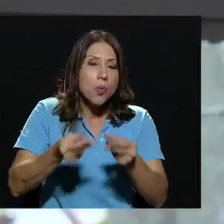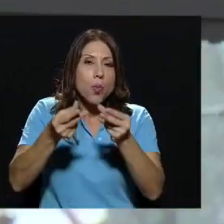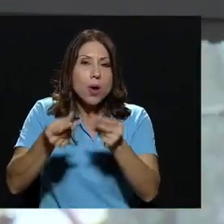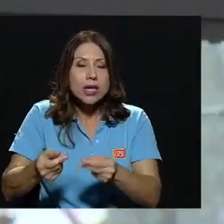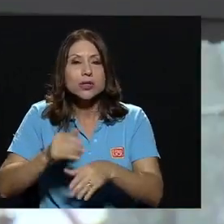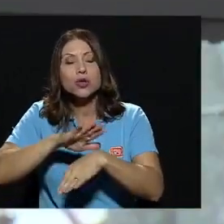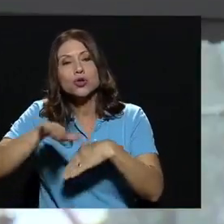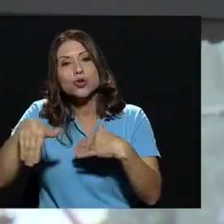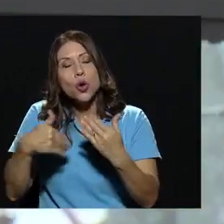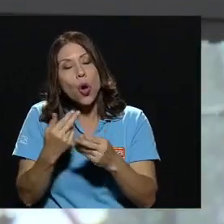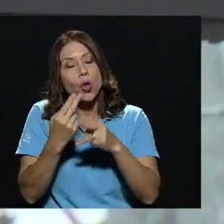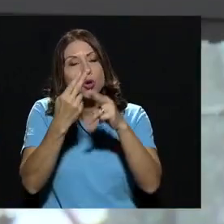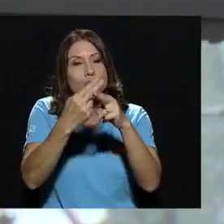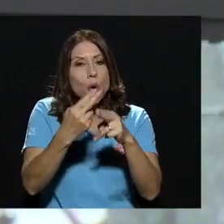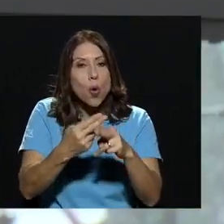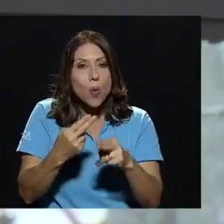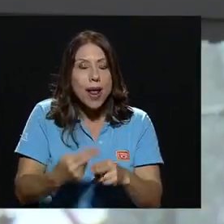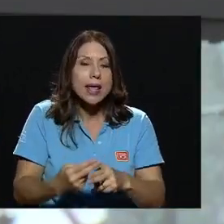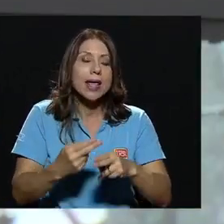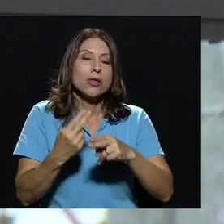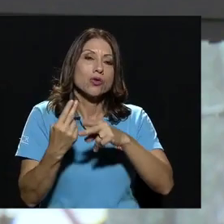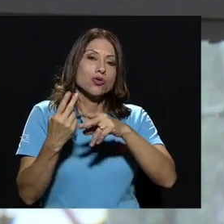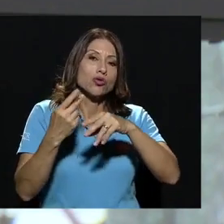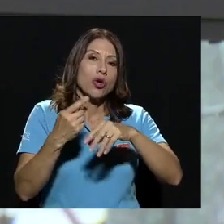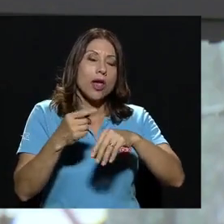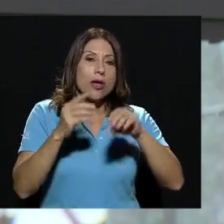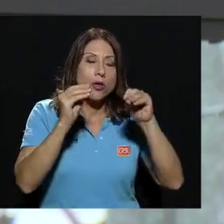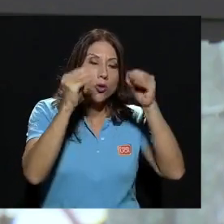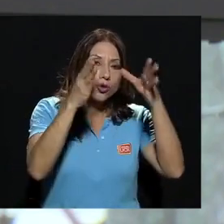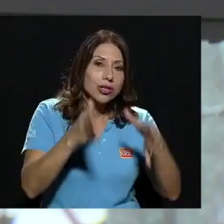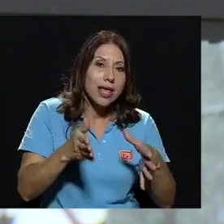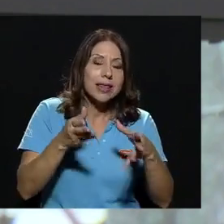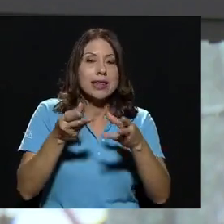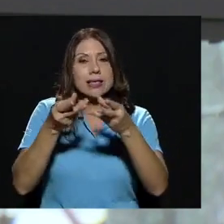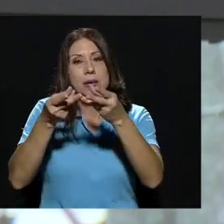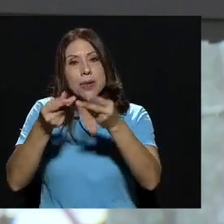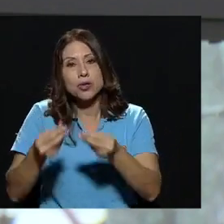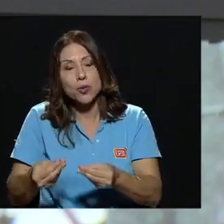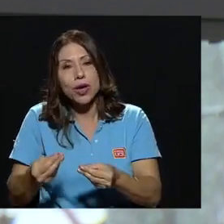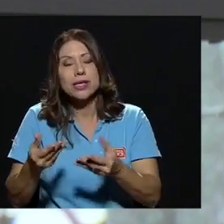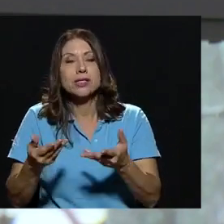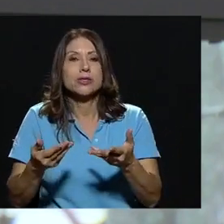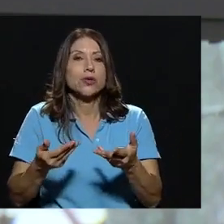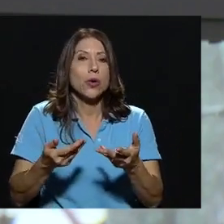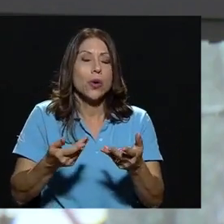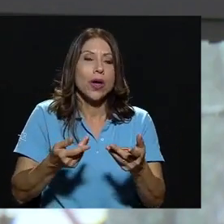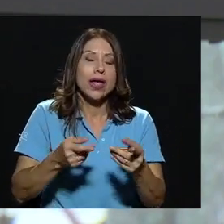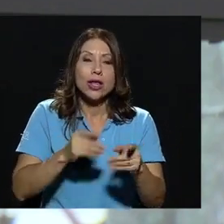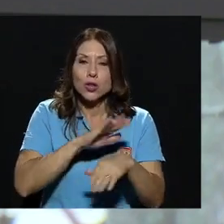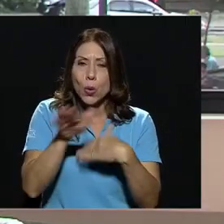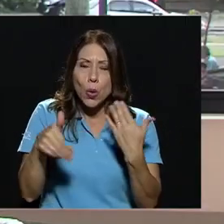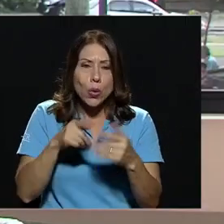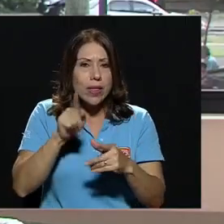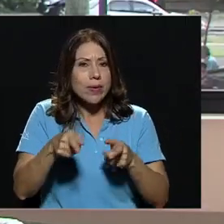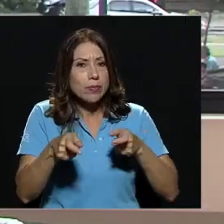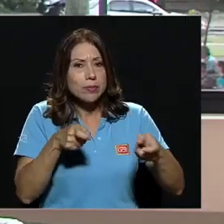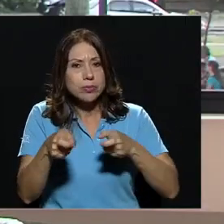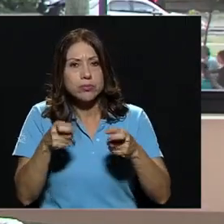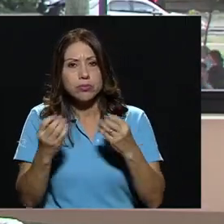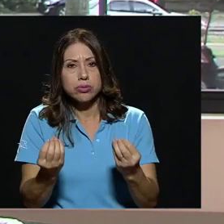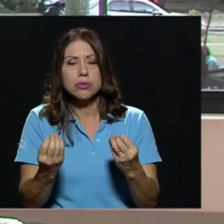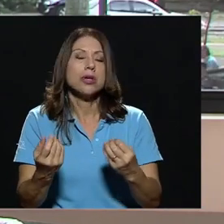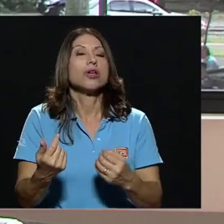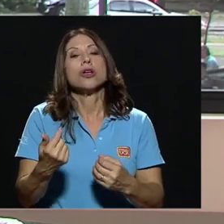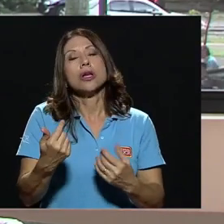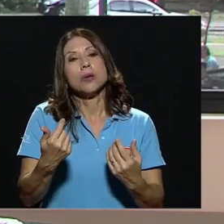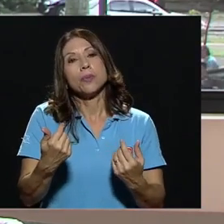toda la plantilla de jornadas docentes, presupuesto, manual presupuesto hay que manejar. De tal manera que